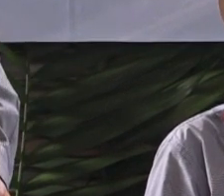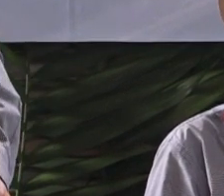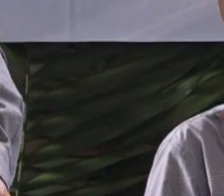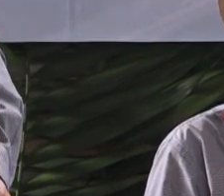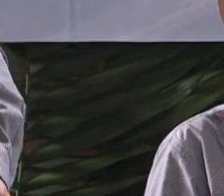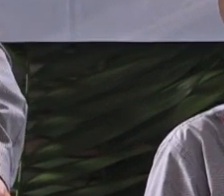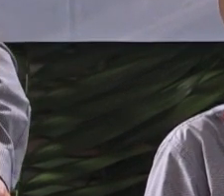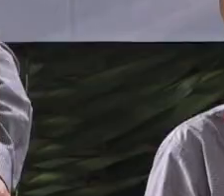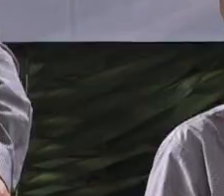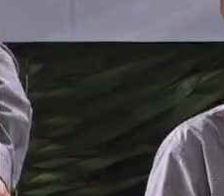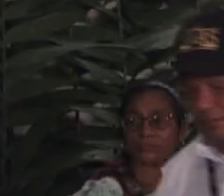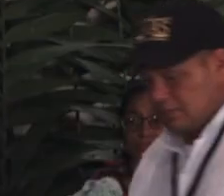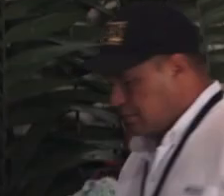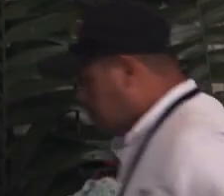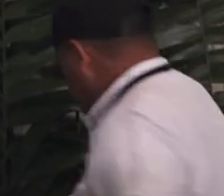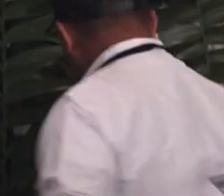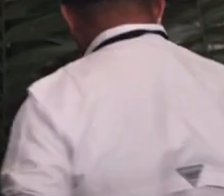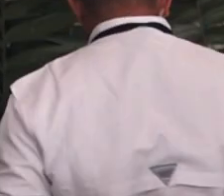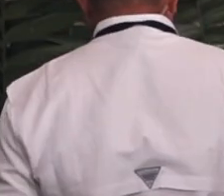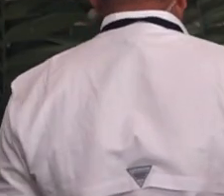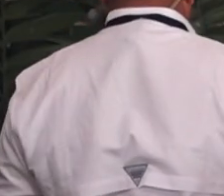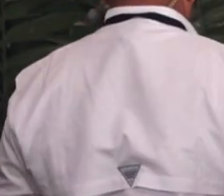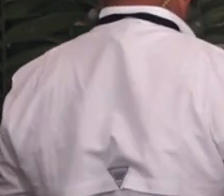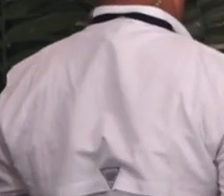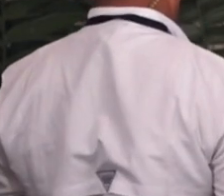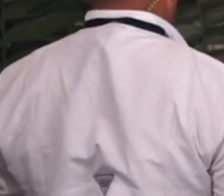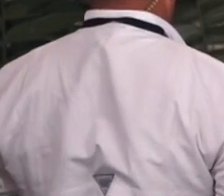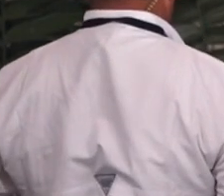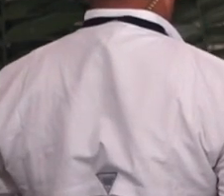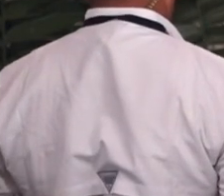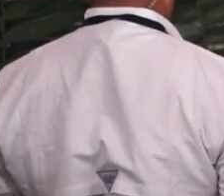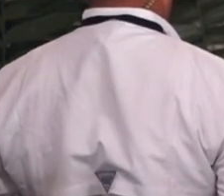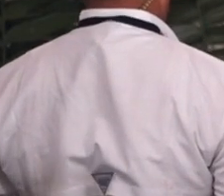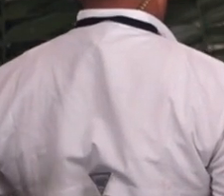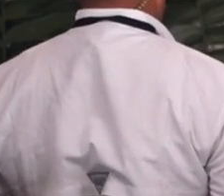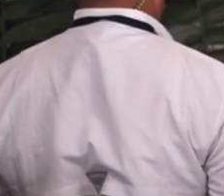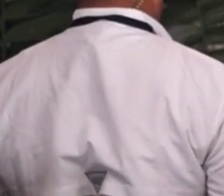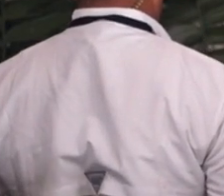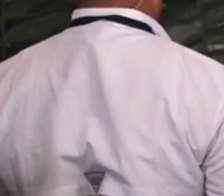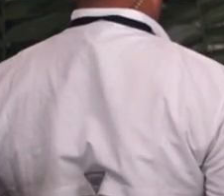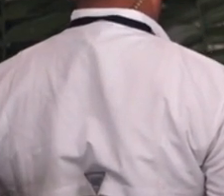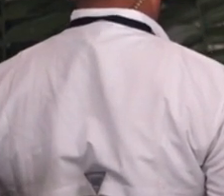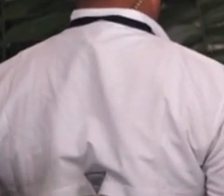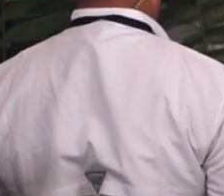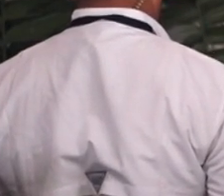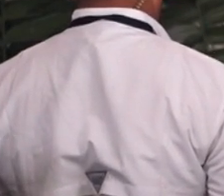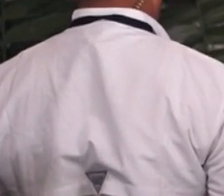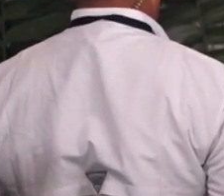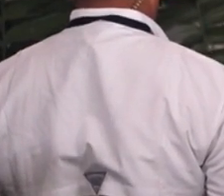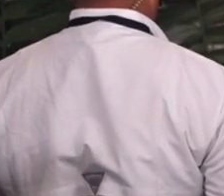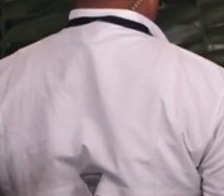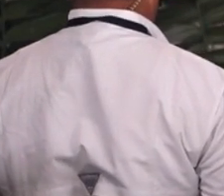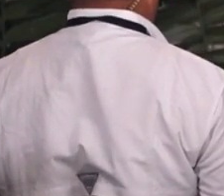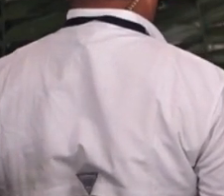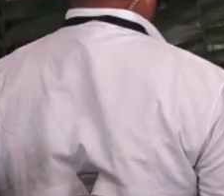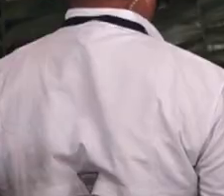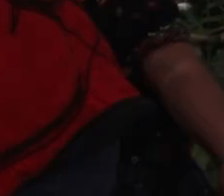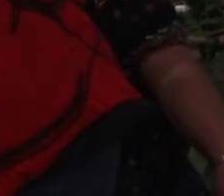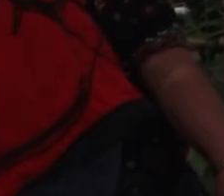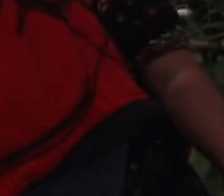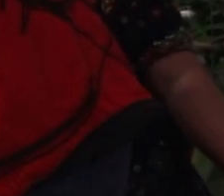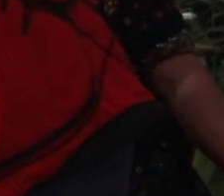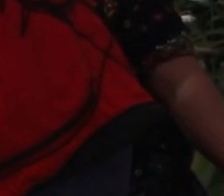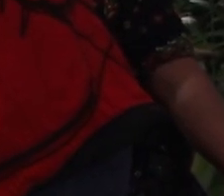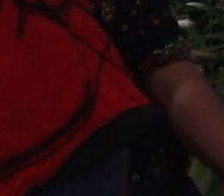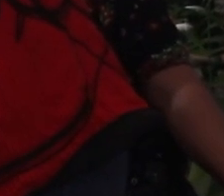sacar adelante al país. El presidente de la asociación Luz Comunitaria compartió con el mandatario nacional los beneficios